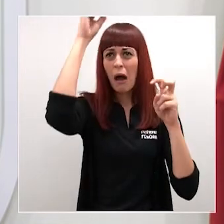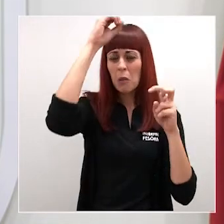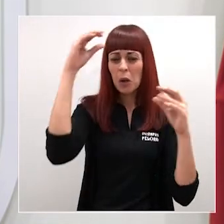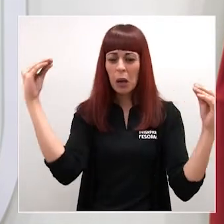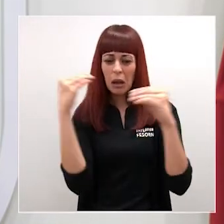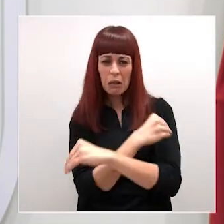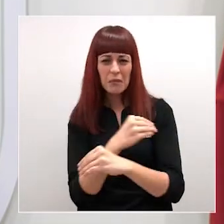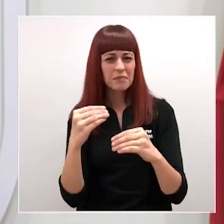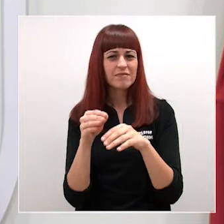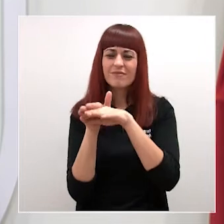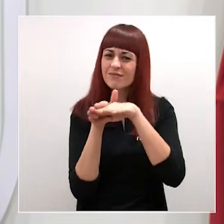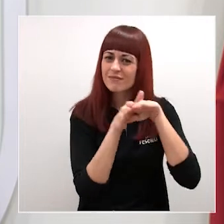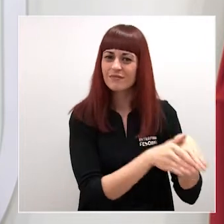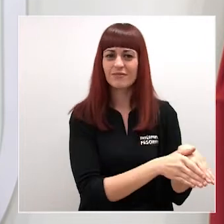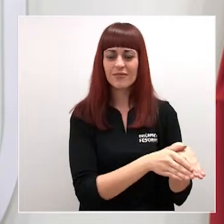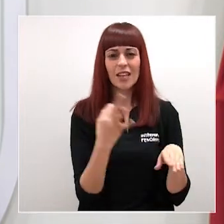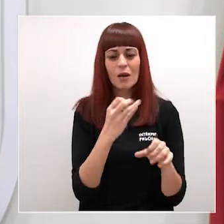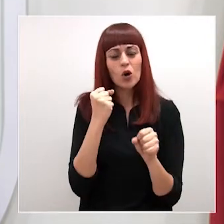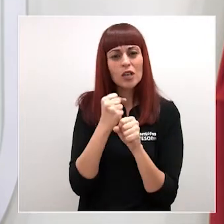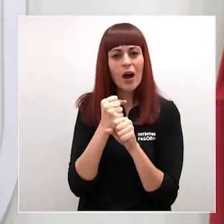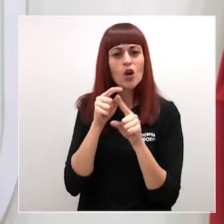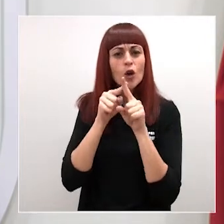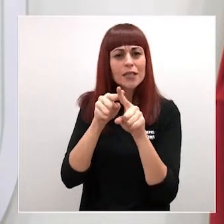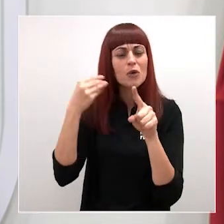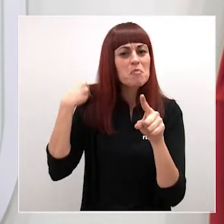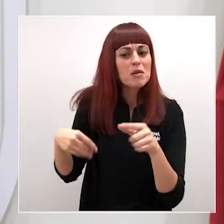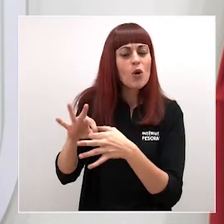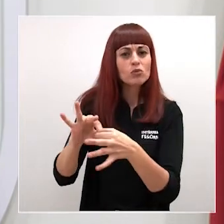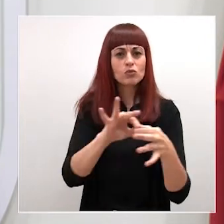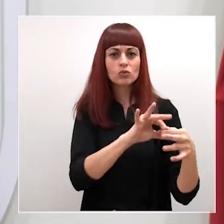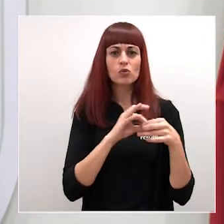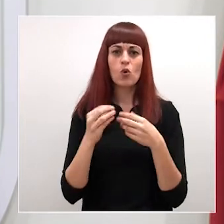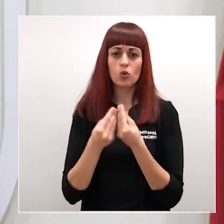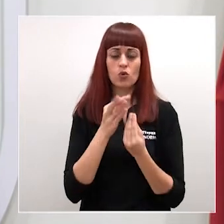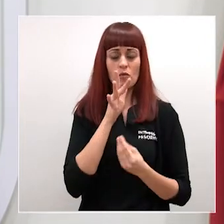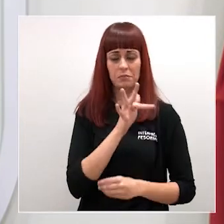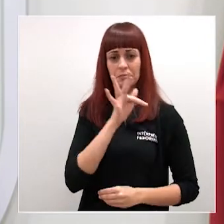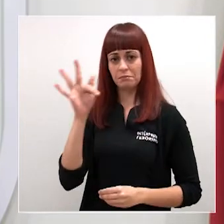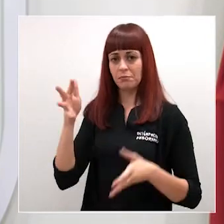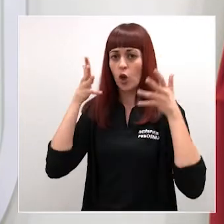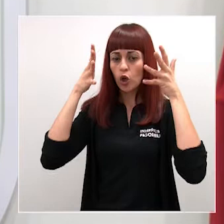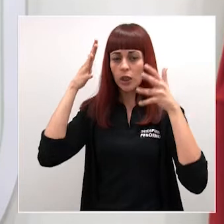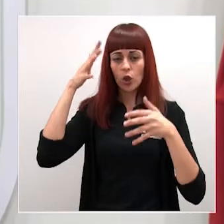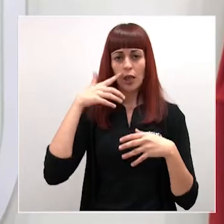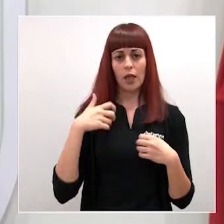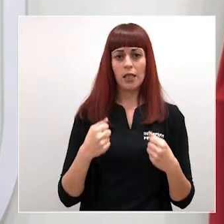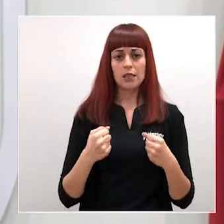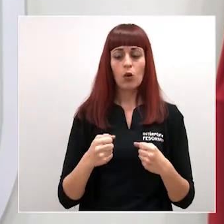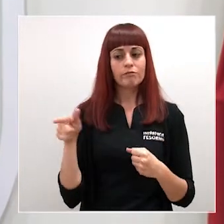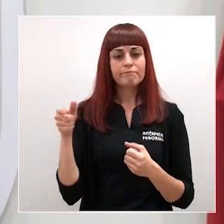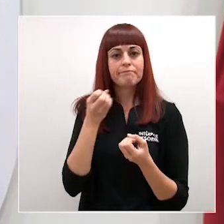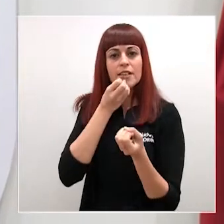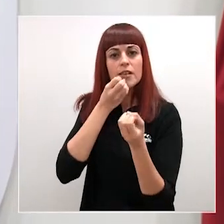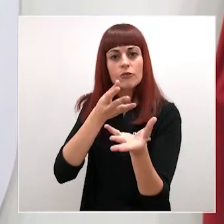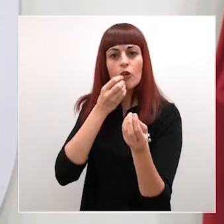para trabajar juntos por un mismo objetivo. A continuación, cedo la palabra a mi compañero consejero de Salud para que nos